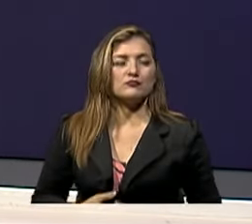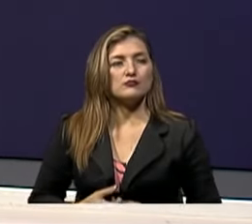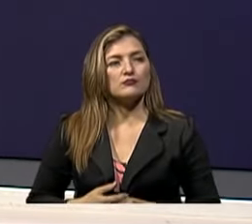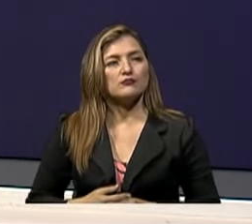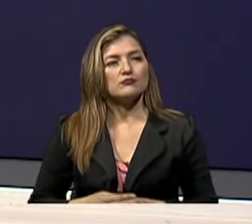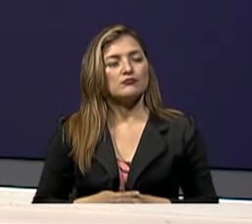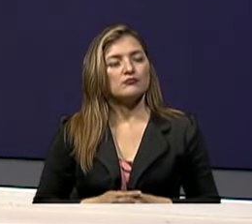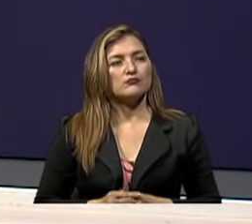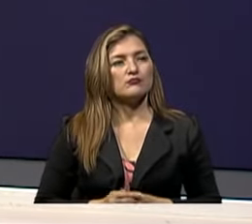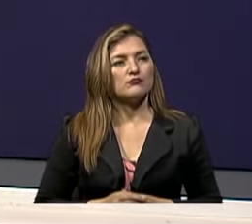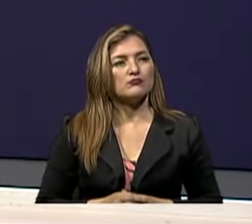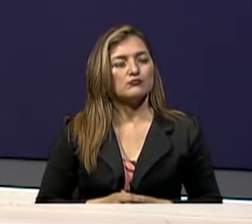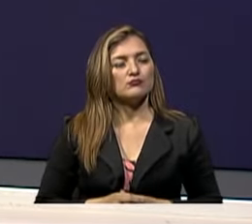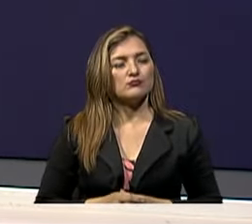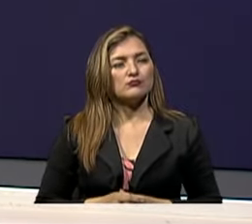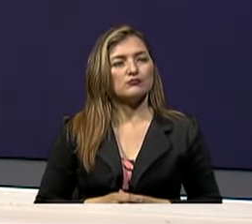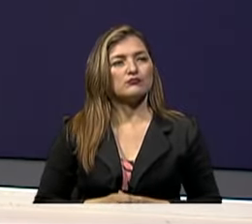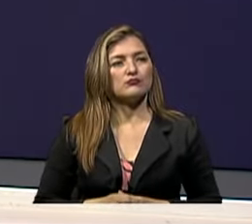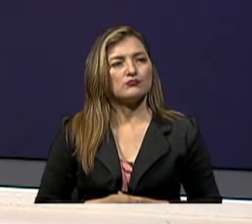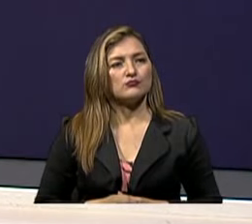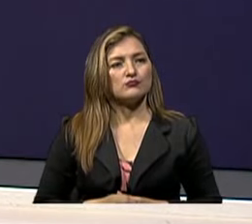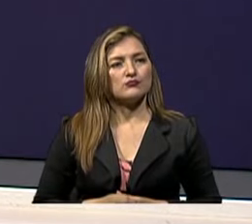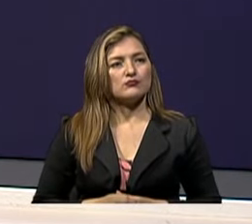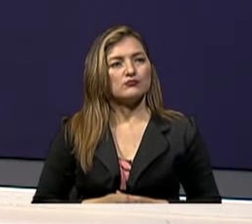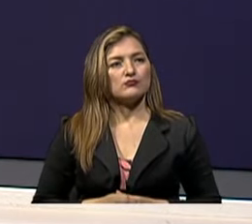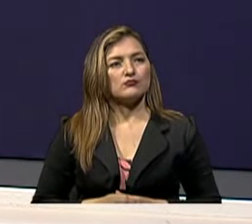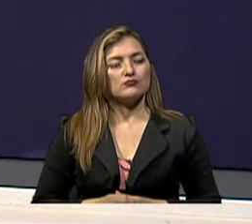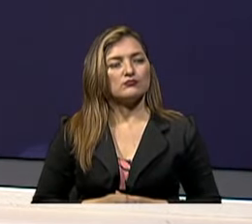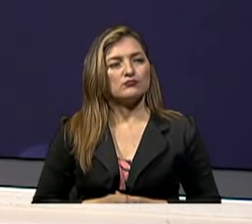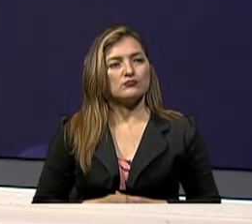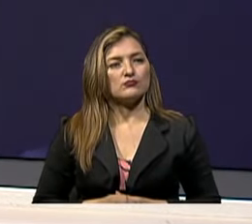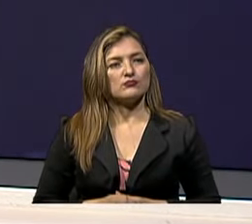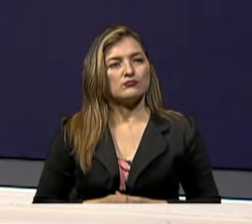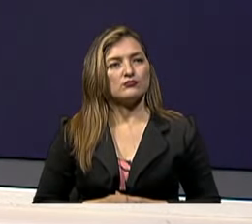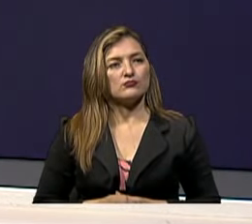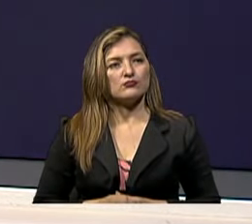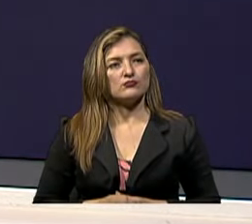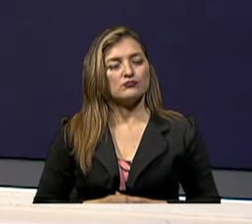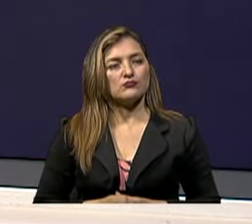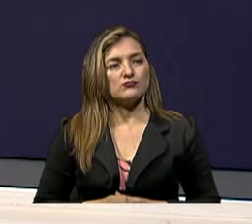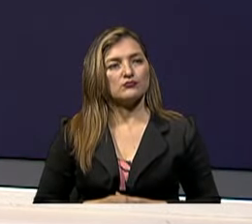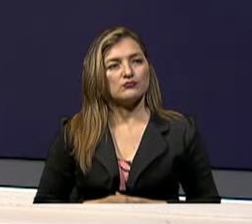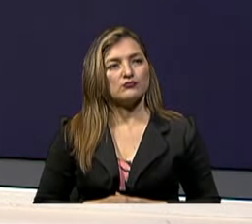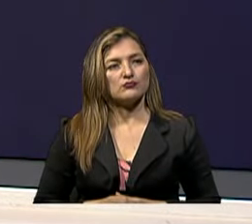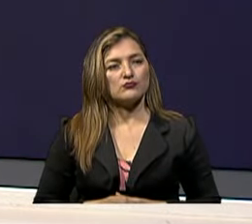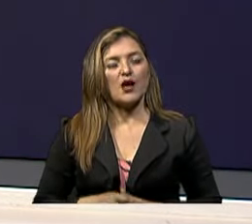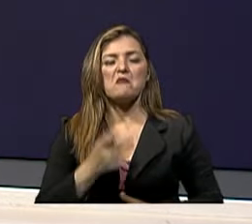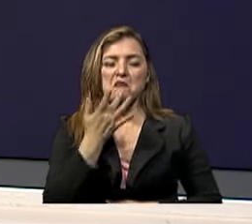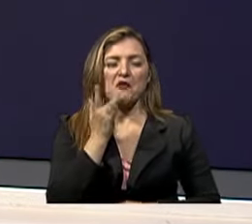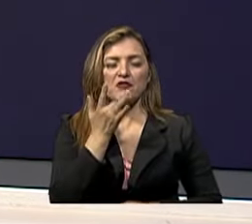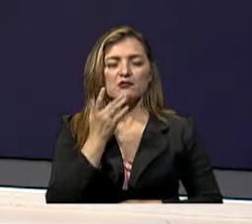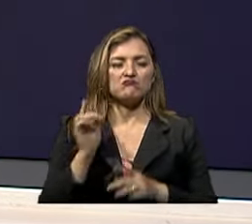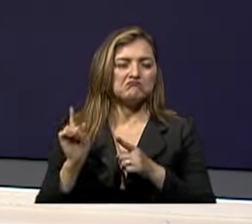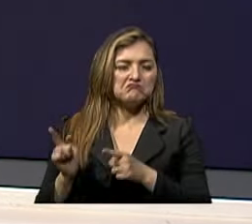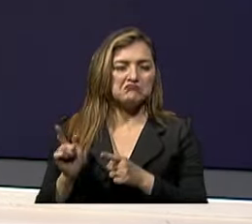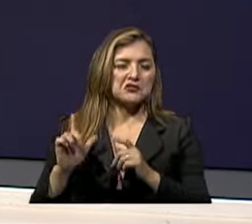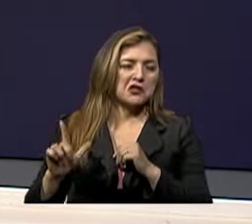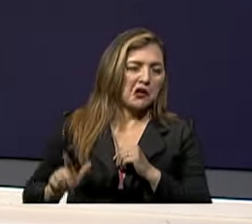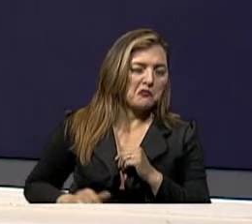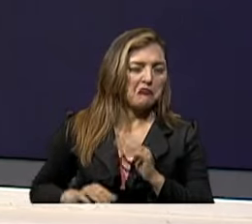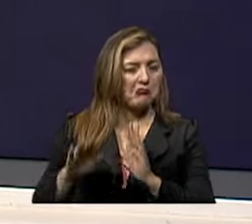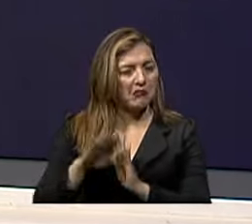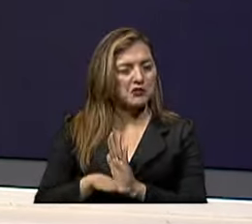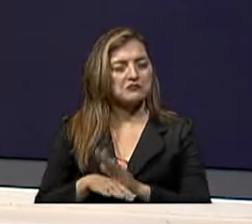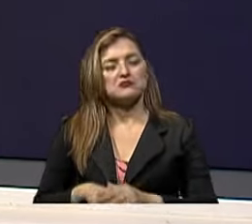Que desde la salud pública Le decimos Es preferible Reducir el riesgo Al optar Por una opción Más saludable O en este